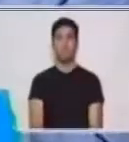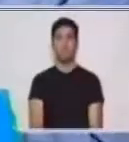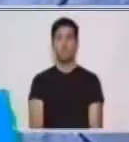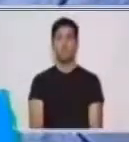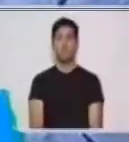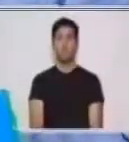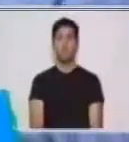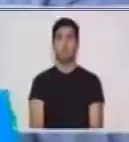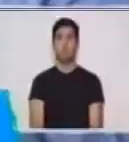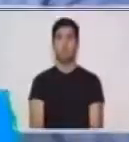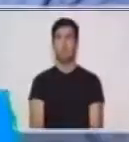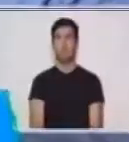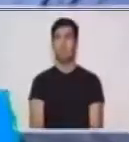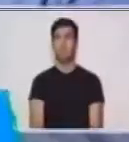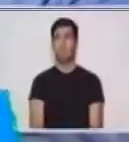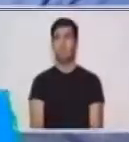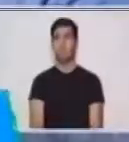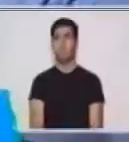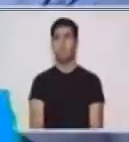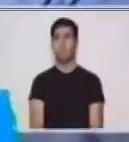Y lo vamos a unir aquí.